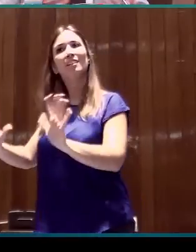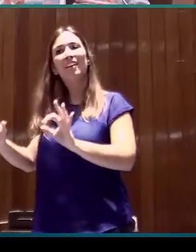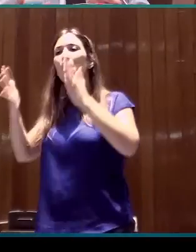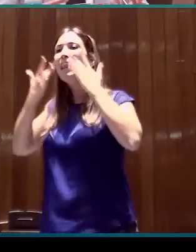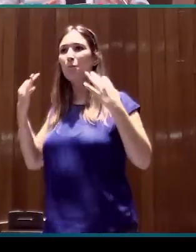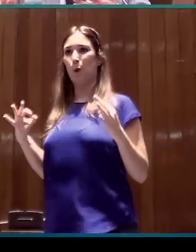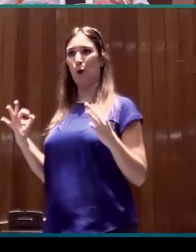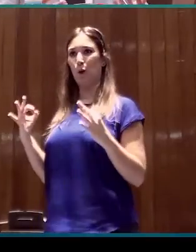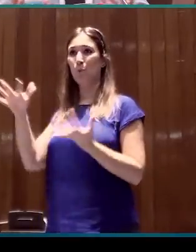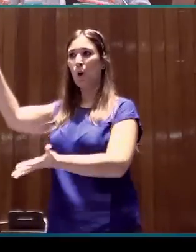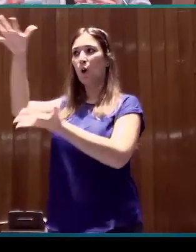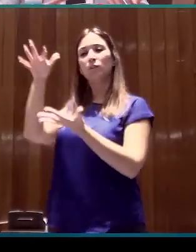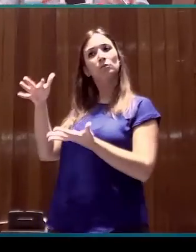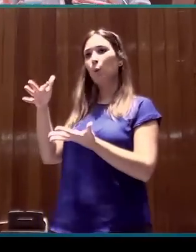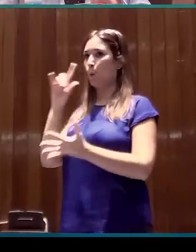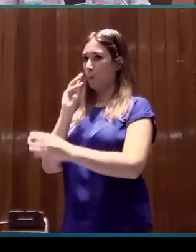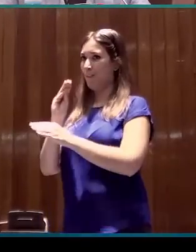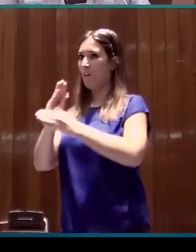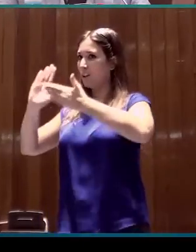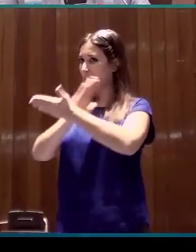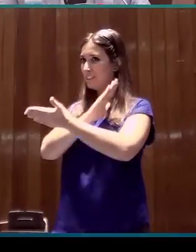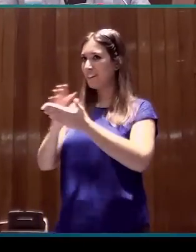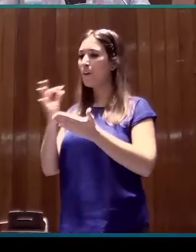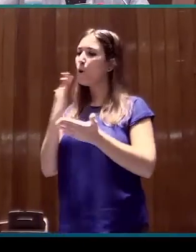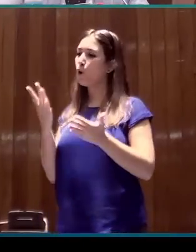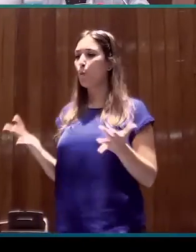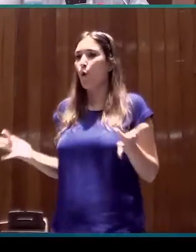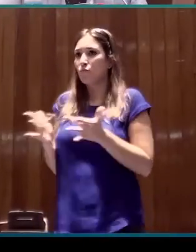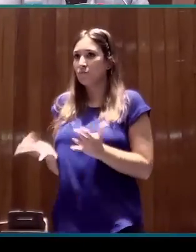porque, digamos, esos dos aspectos tienen que informarse mutuamente.